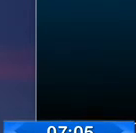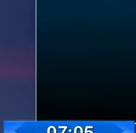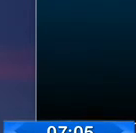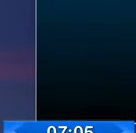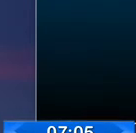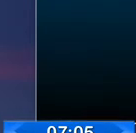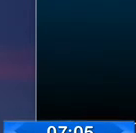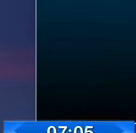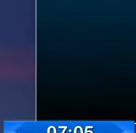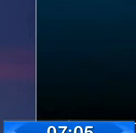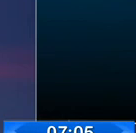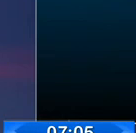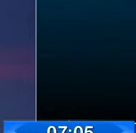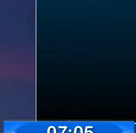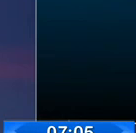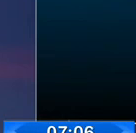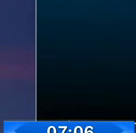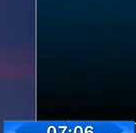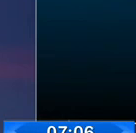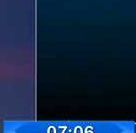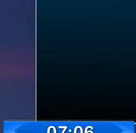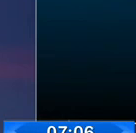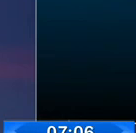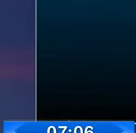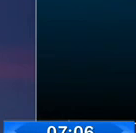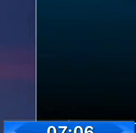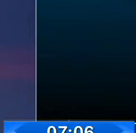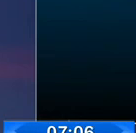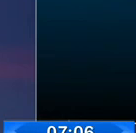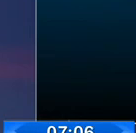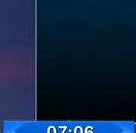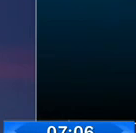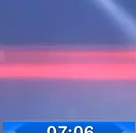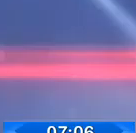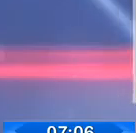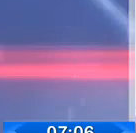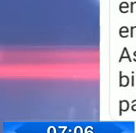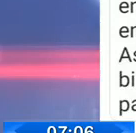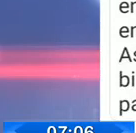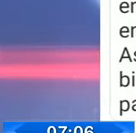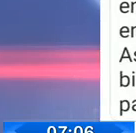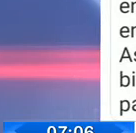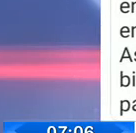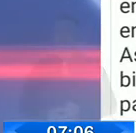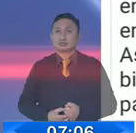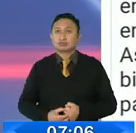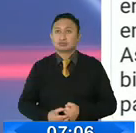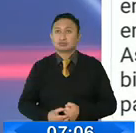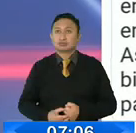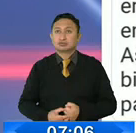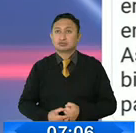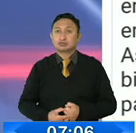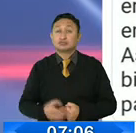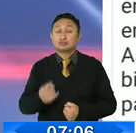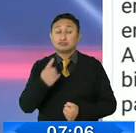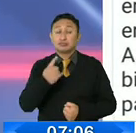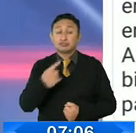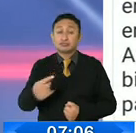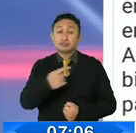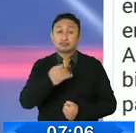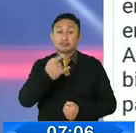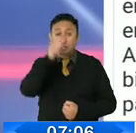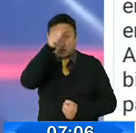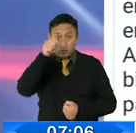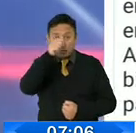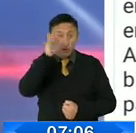Pérez, como su opción presidencial y al artista boyaquileña Larisa Marangori. Sin embargo, Marangori, a primera hora de la noche de este domingo,